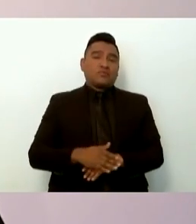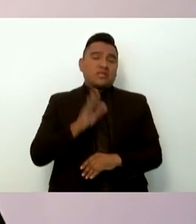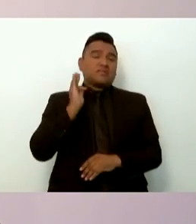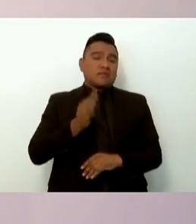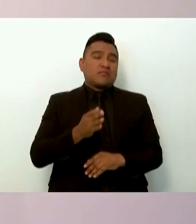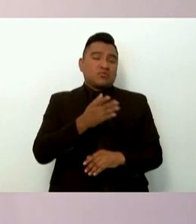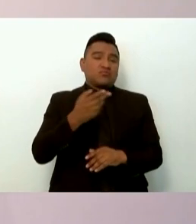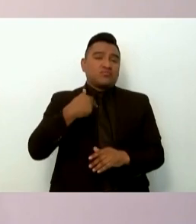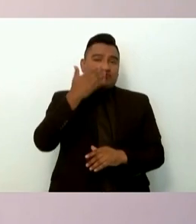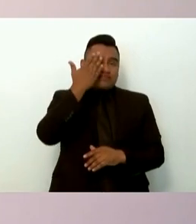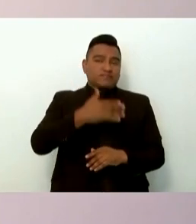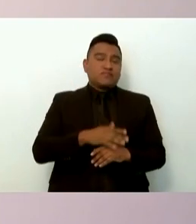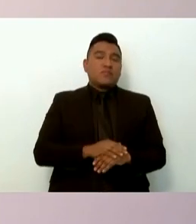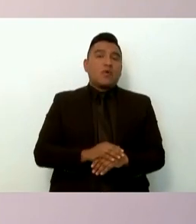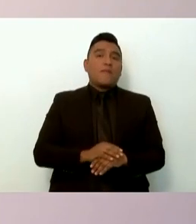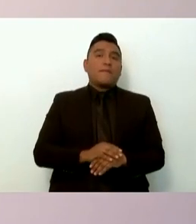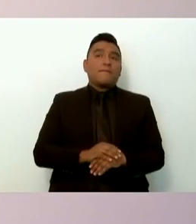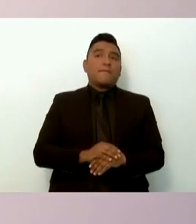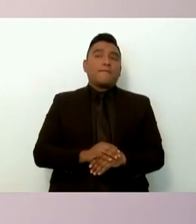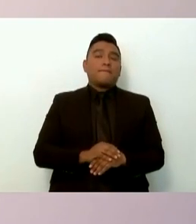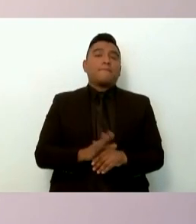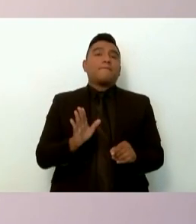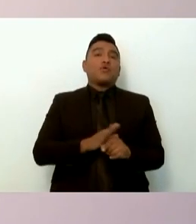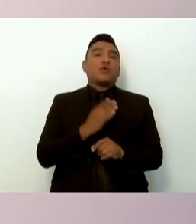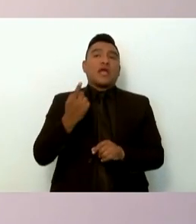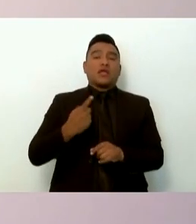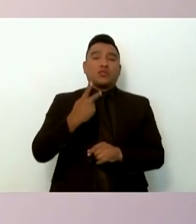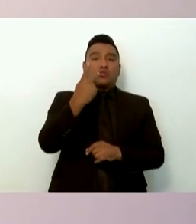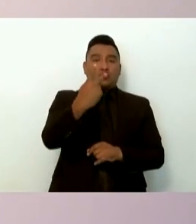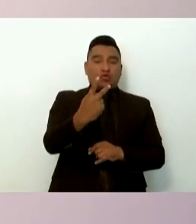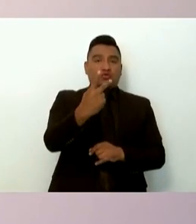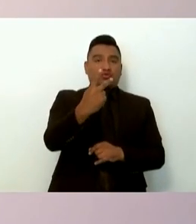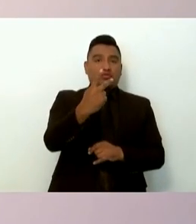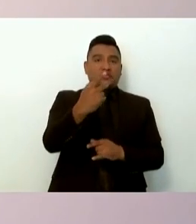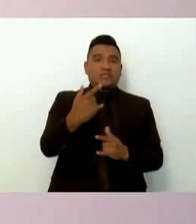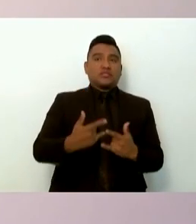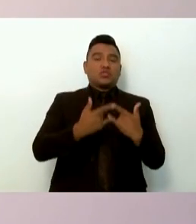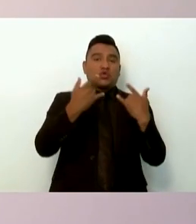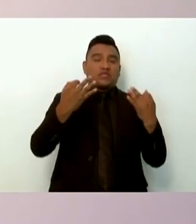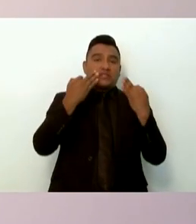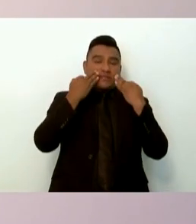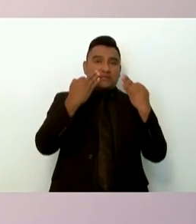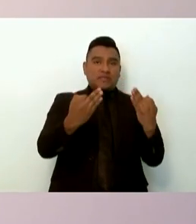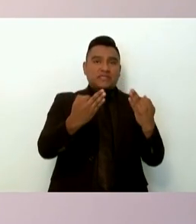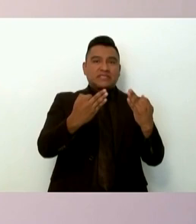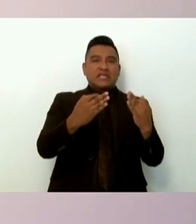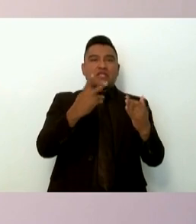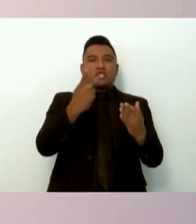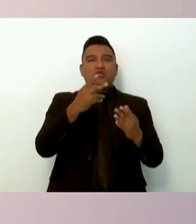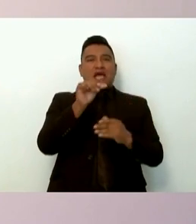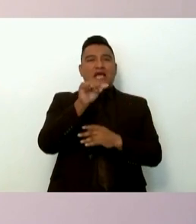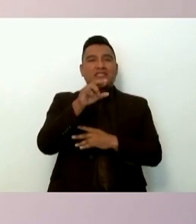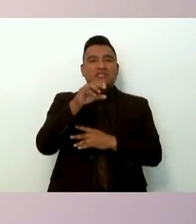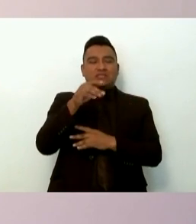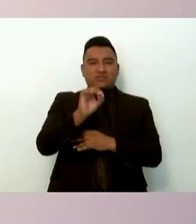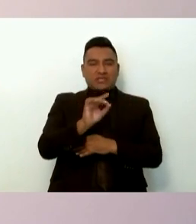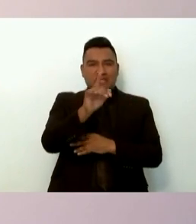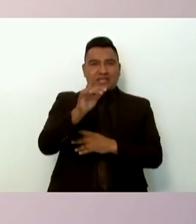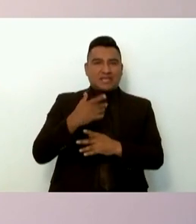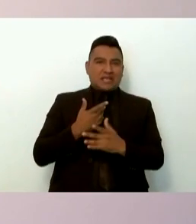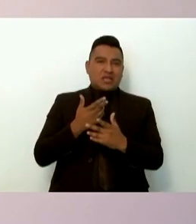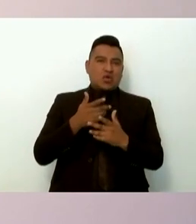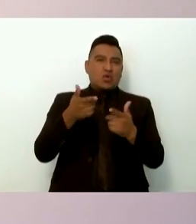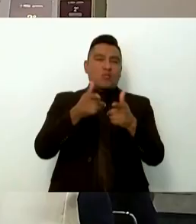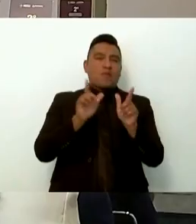que hemos encontrado en los archivos de la Sección Segunda de Inteligencia del Estado Mayor de la Defensa